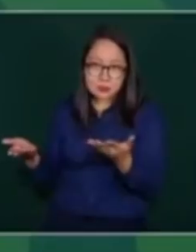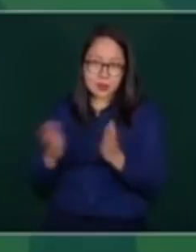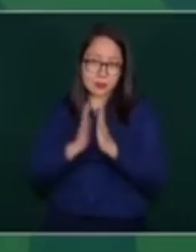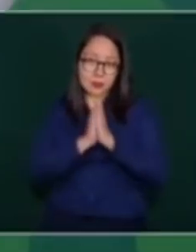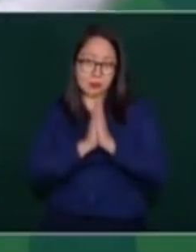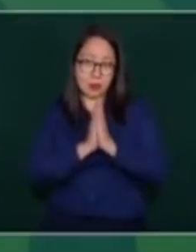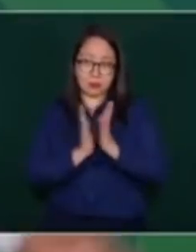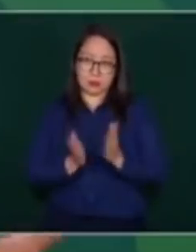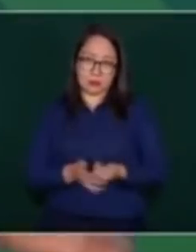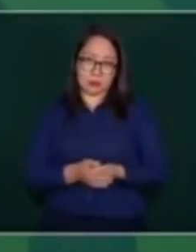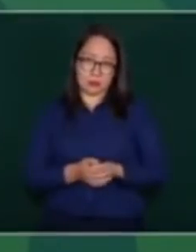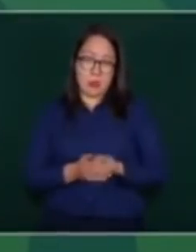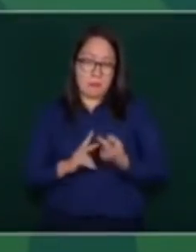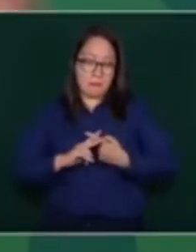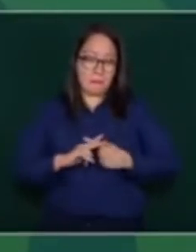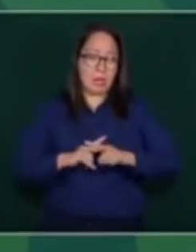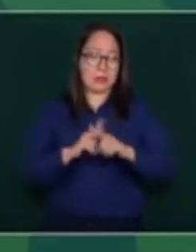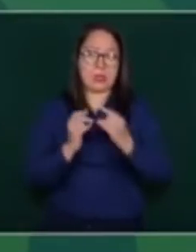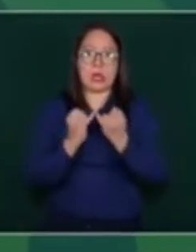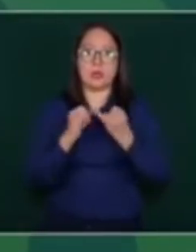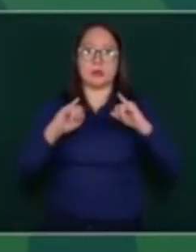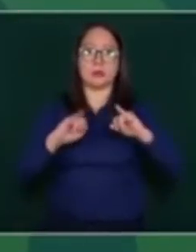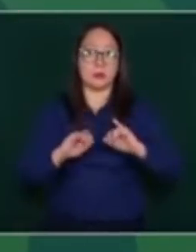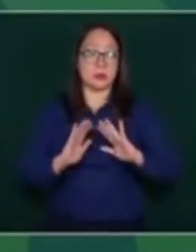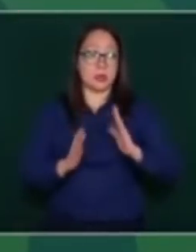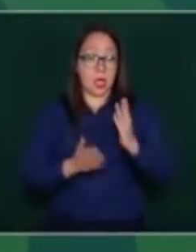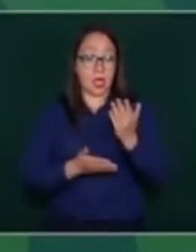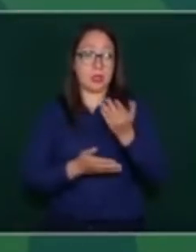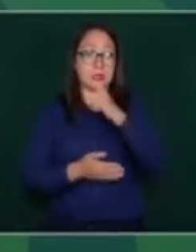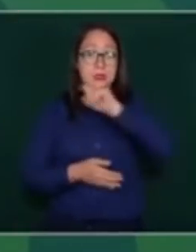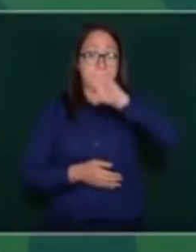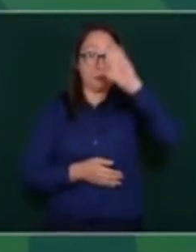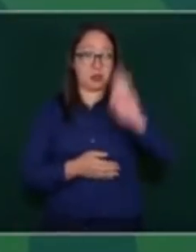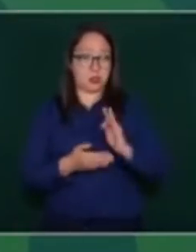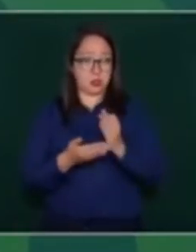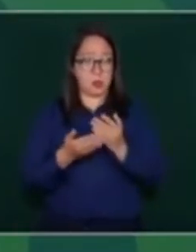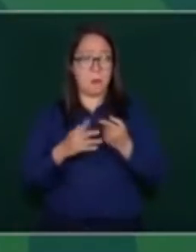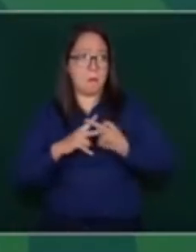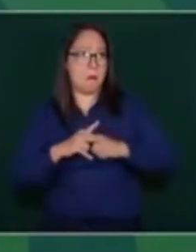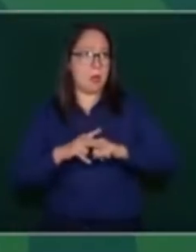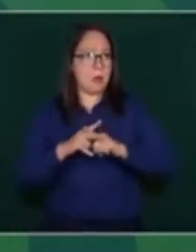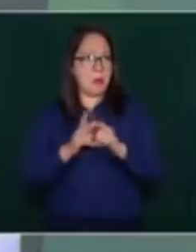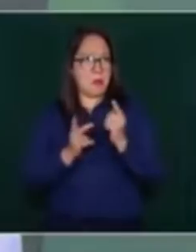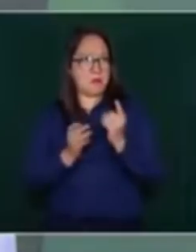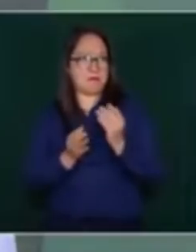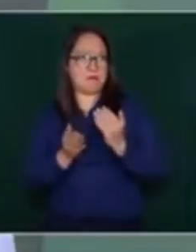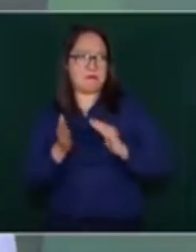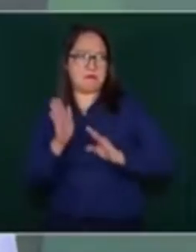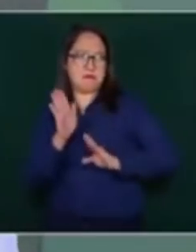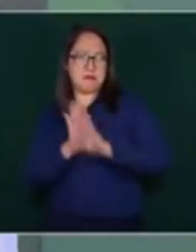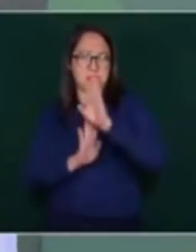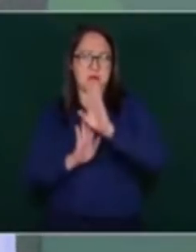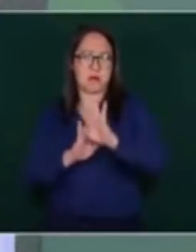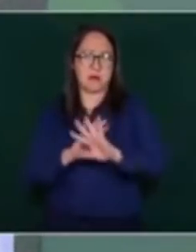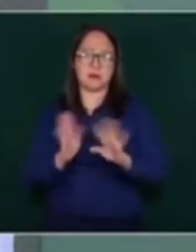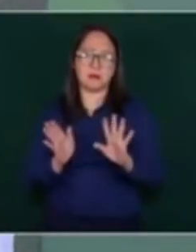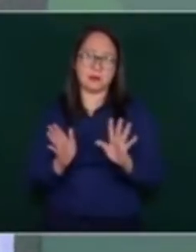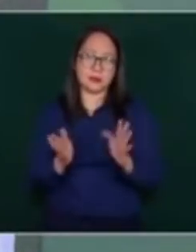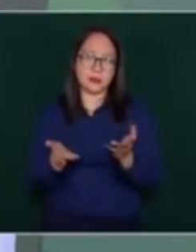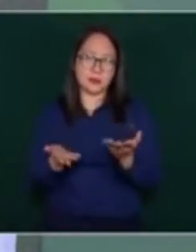un servicio y ya al 100 en operación. En ningún caso,